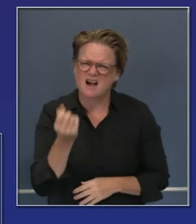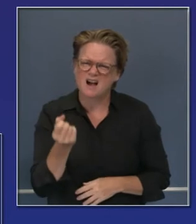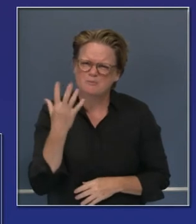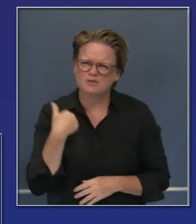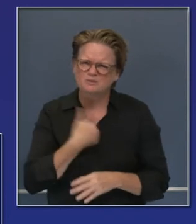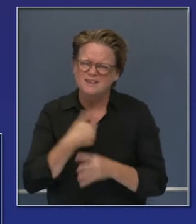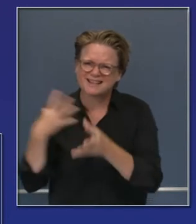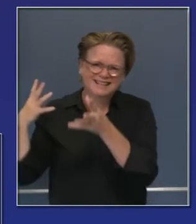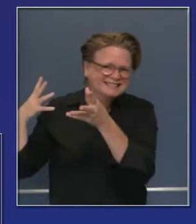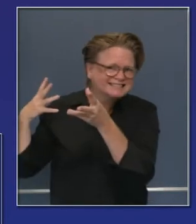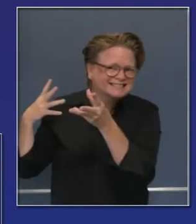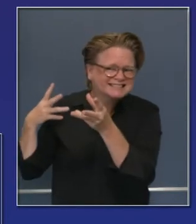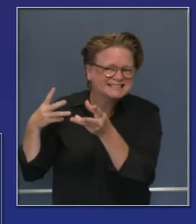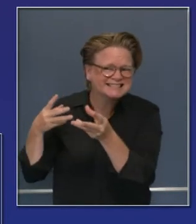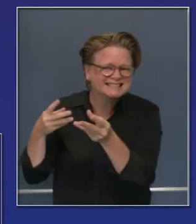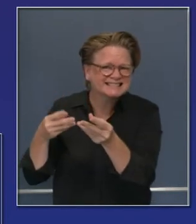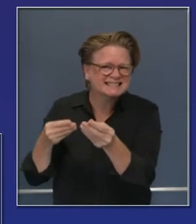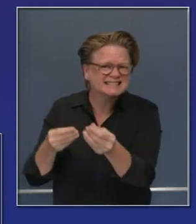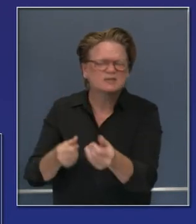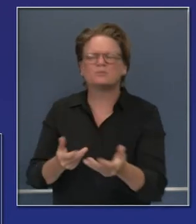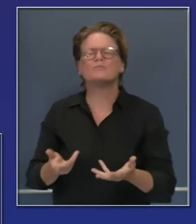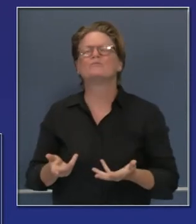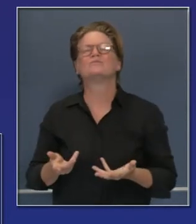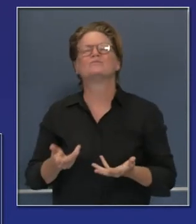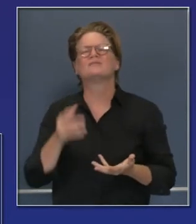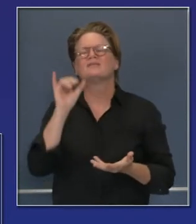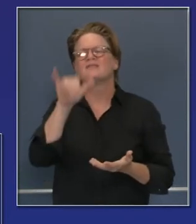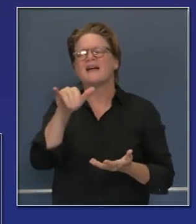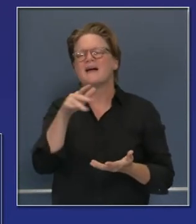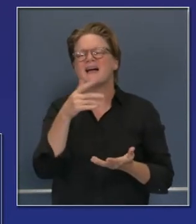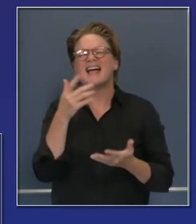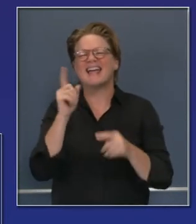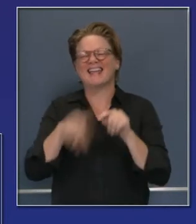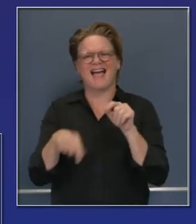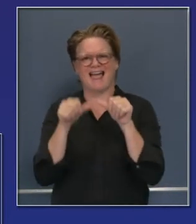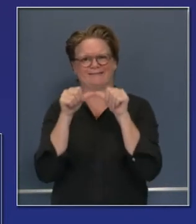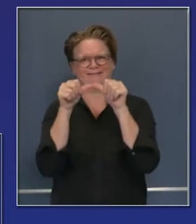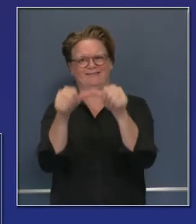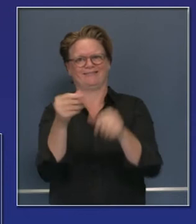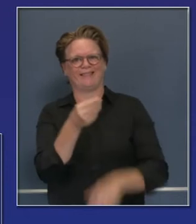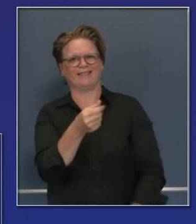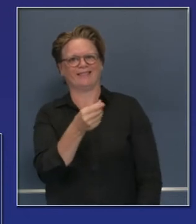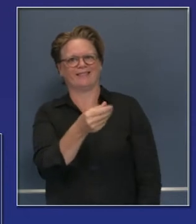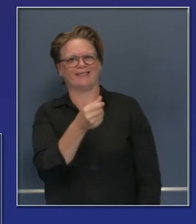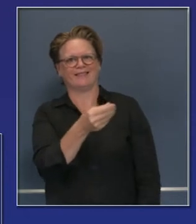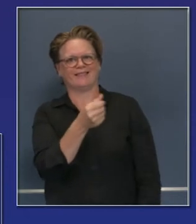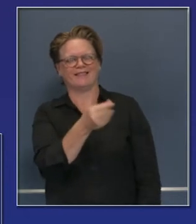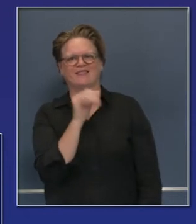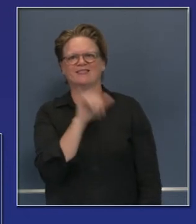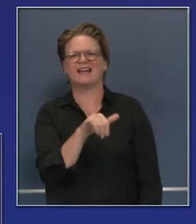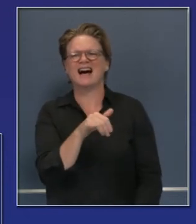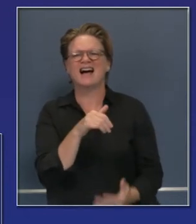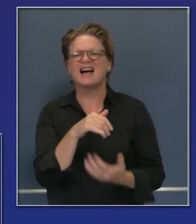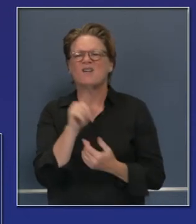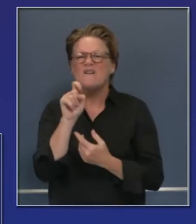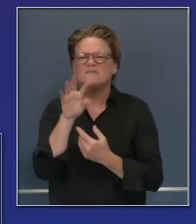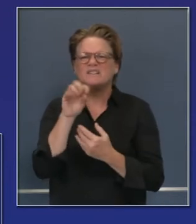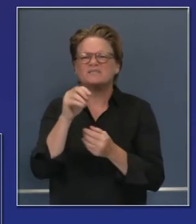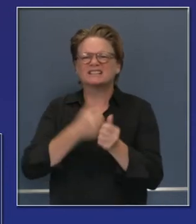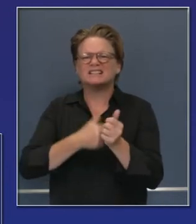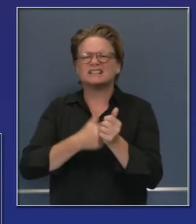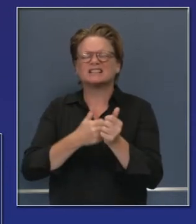cálculo los precios son realmente anonadantes y no podemos seguir pagando esos precios ahora que vemos el